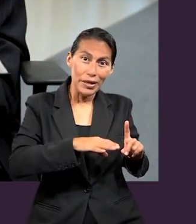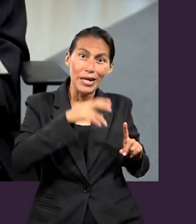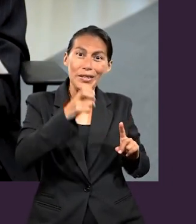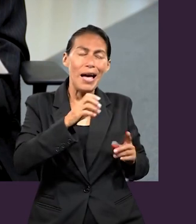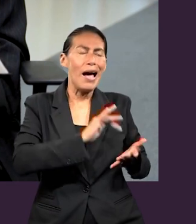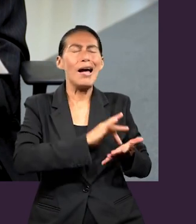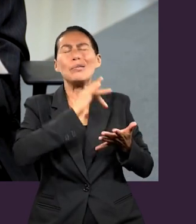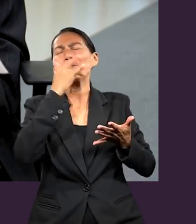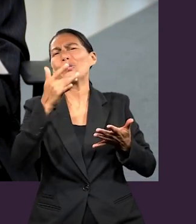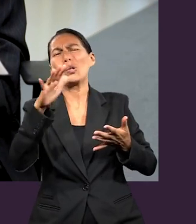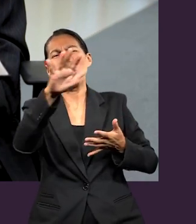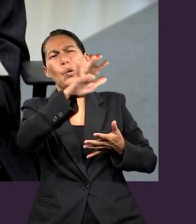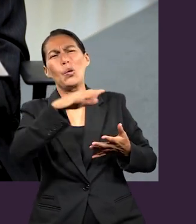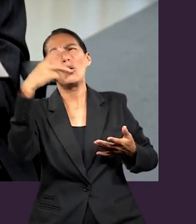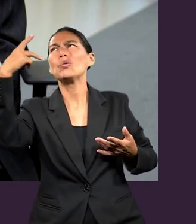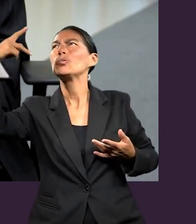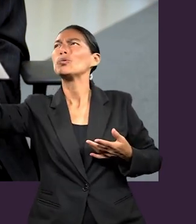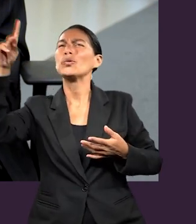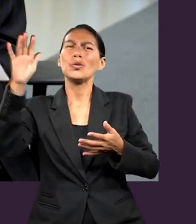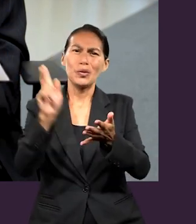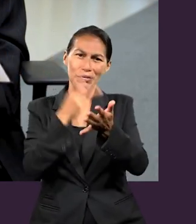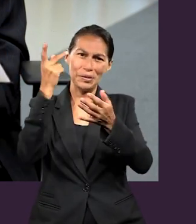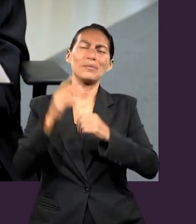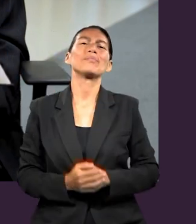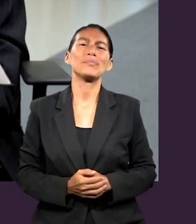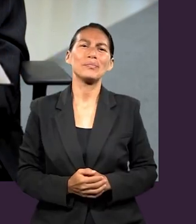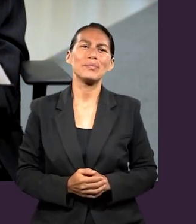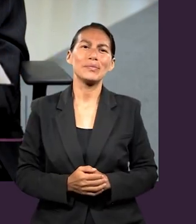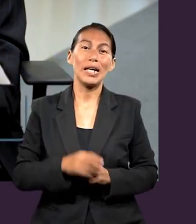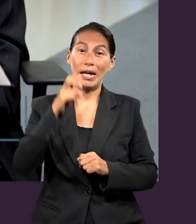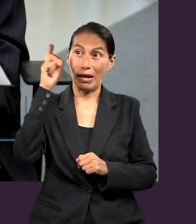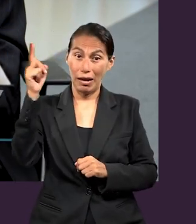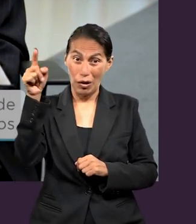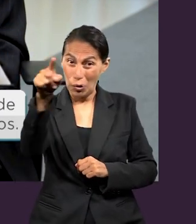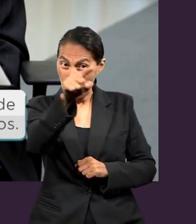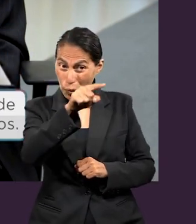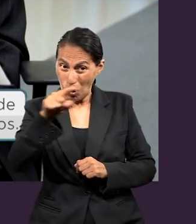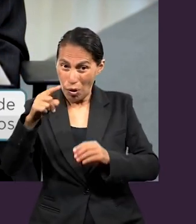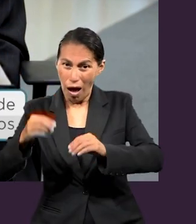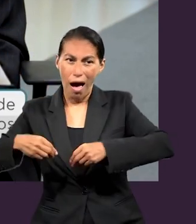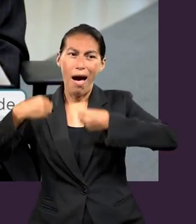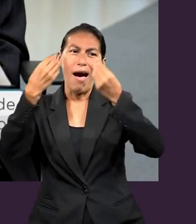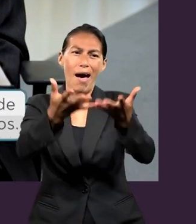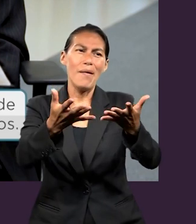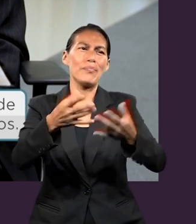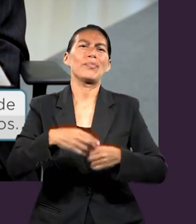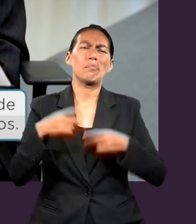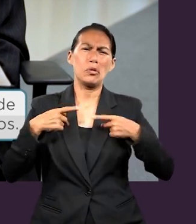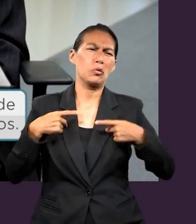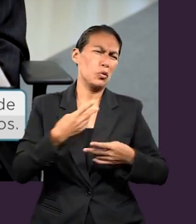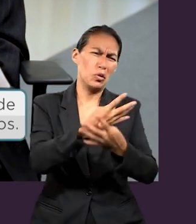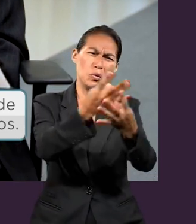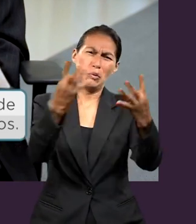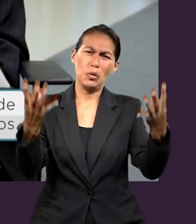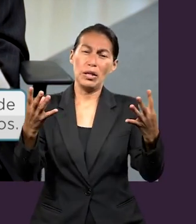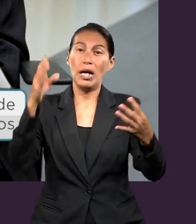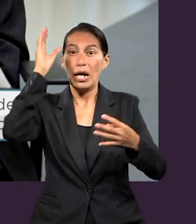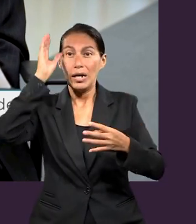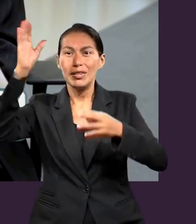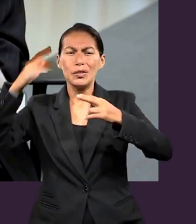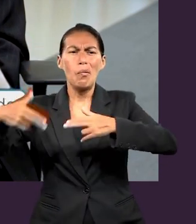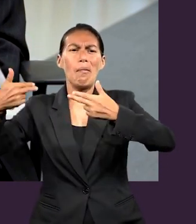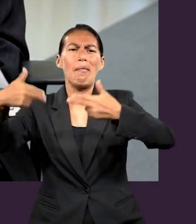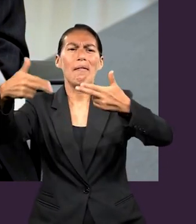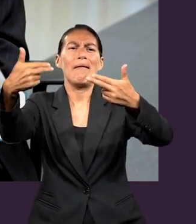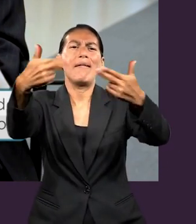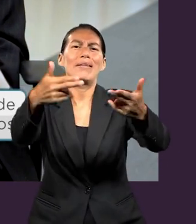y mediante la iglesia, todo esto ha sido conquistado y lo ha dado a su pueblo. Por